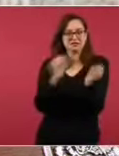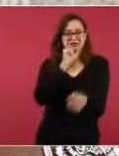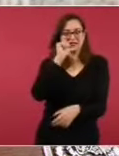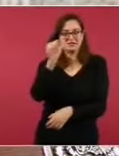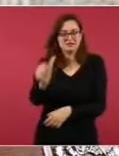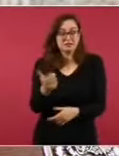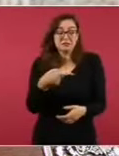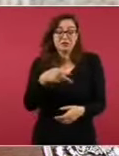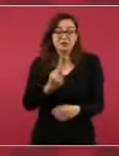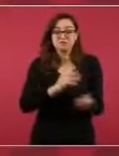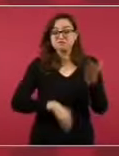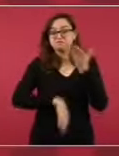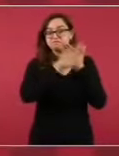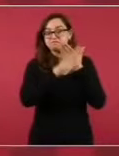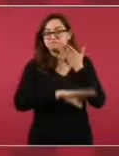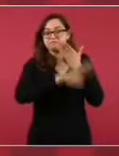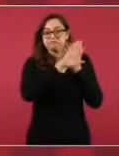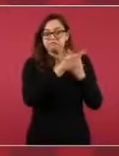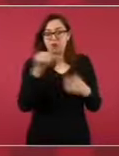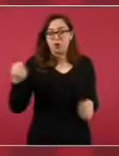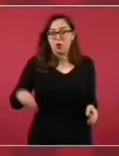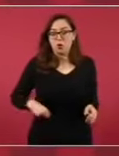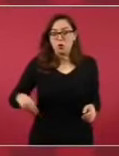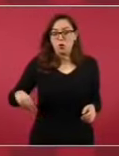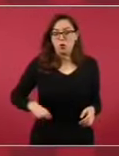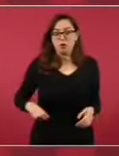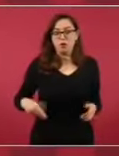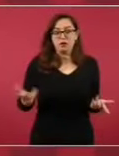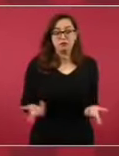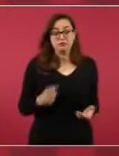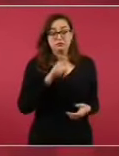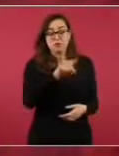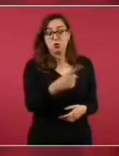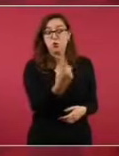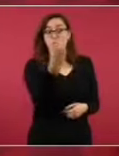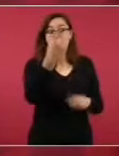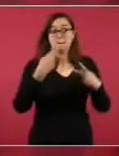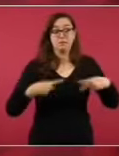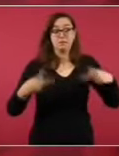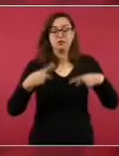Hubo uno que puso, no tiene llenadera el presidente,